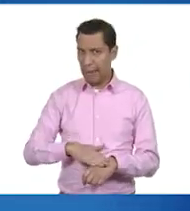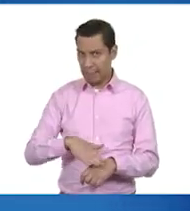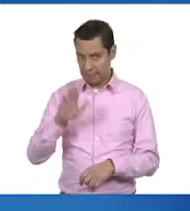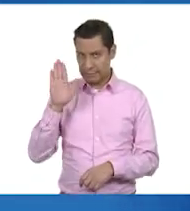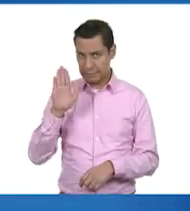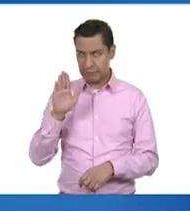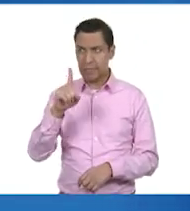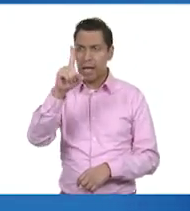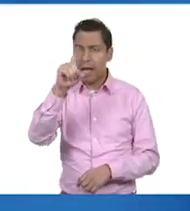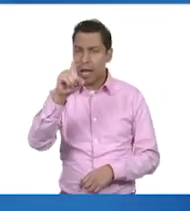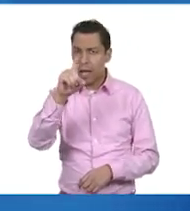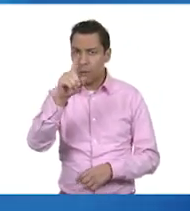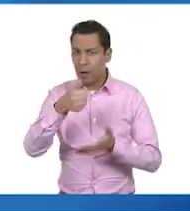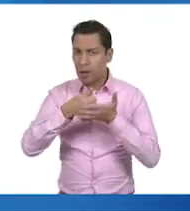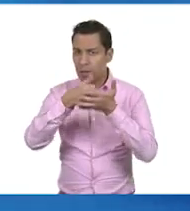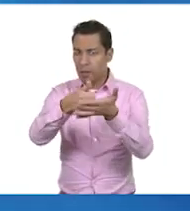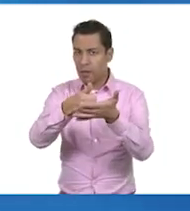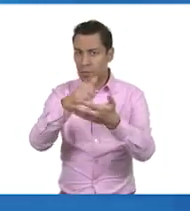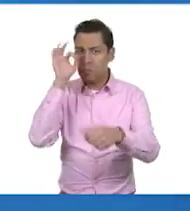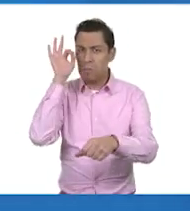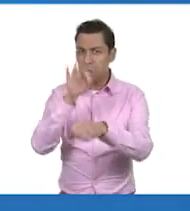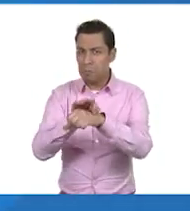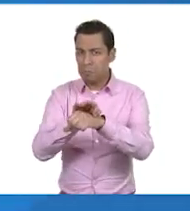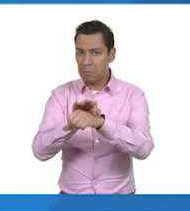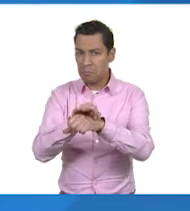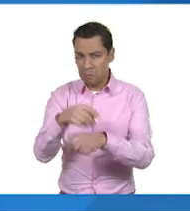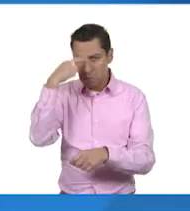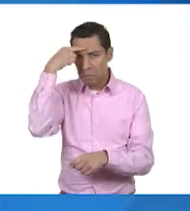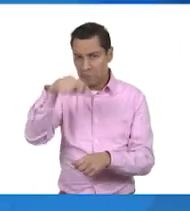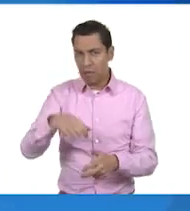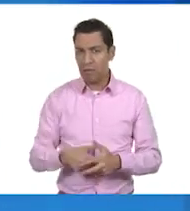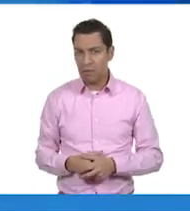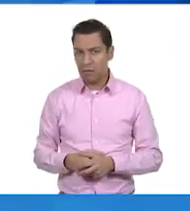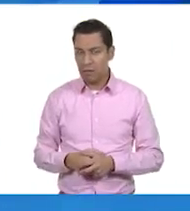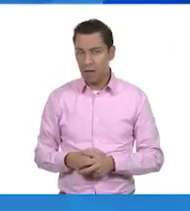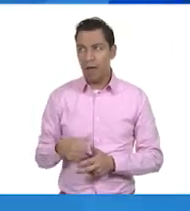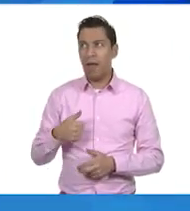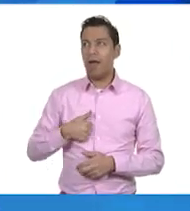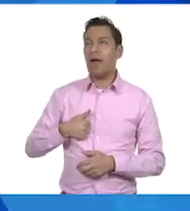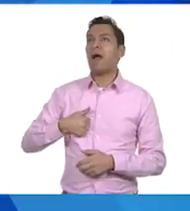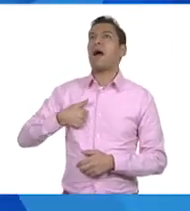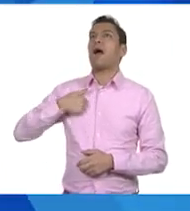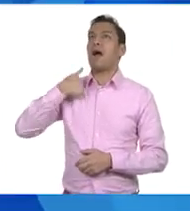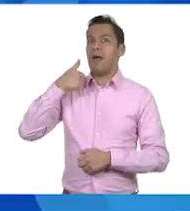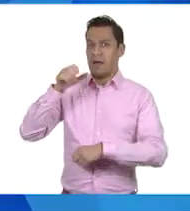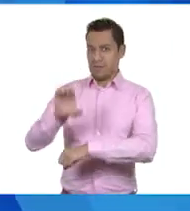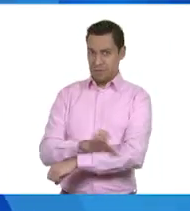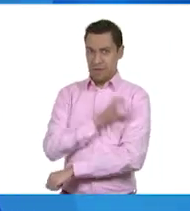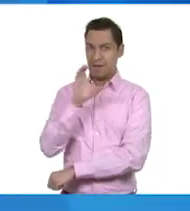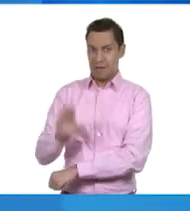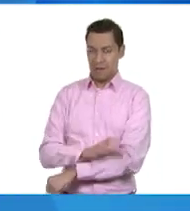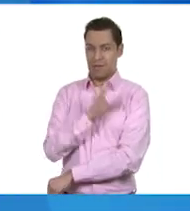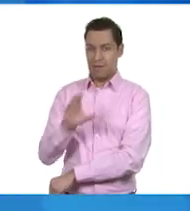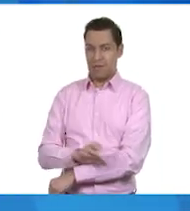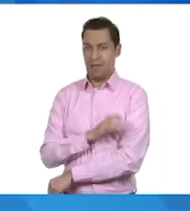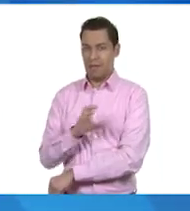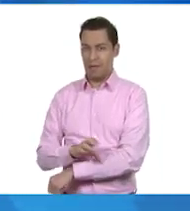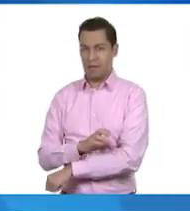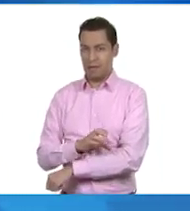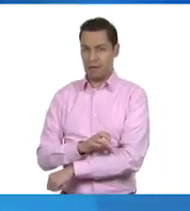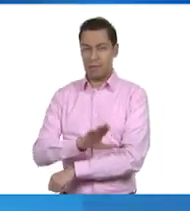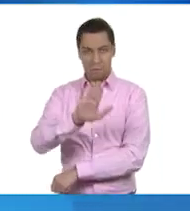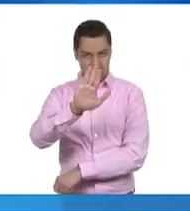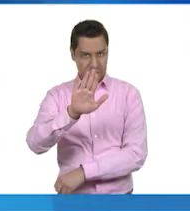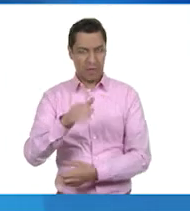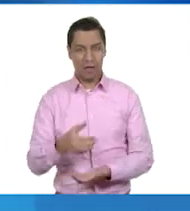recursos naturales, probablemente aproveches el agua para generar energías. También. Fíjate, el